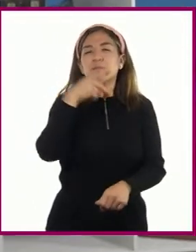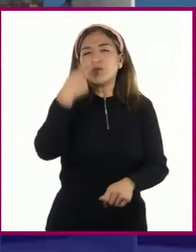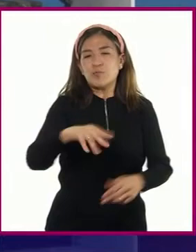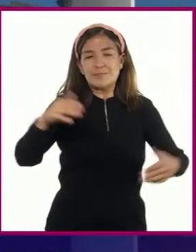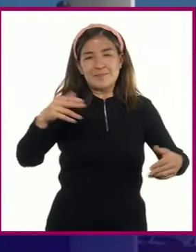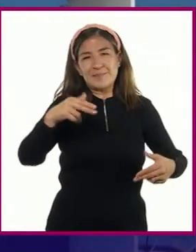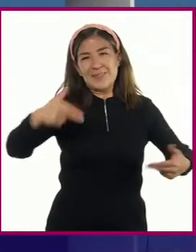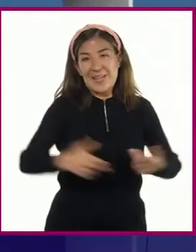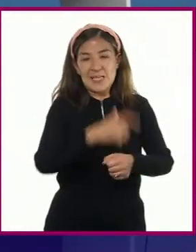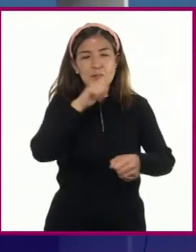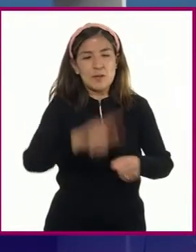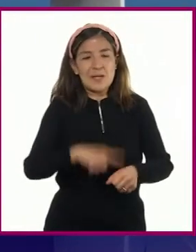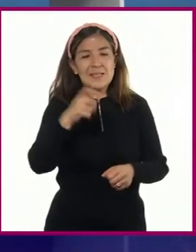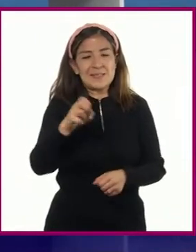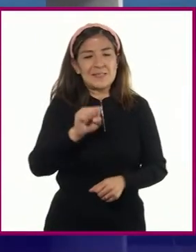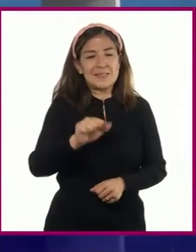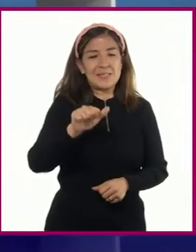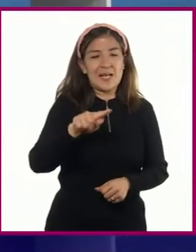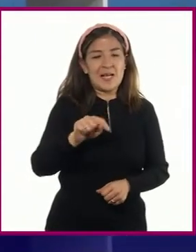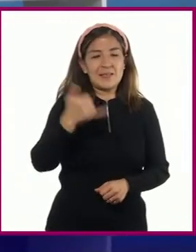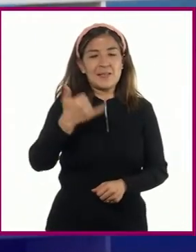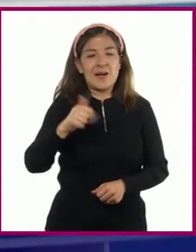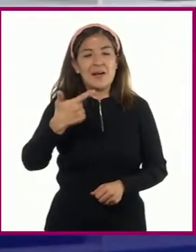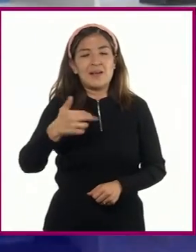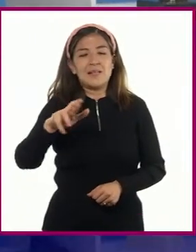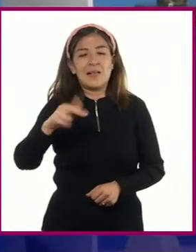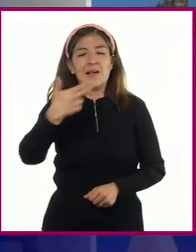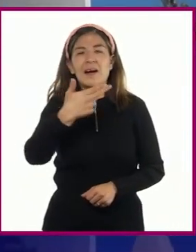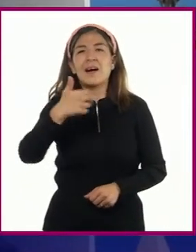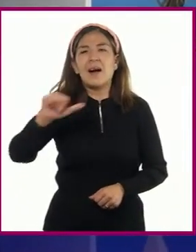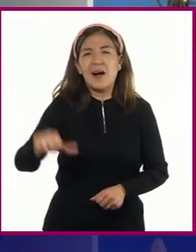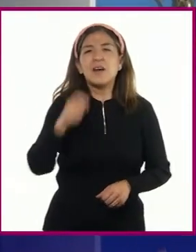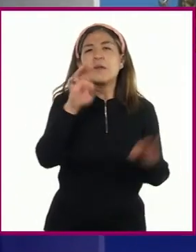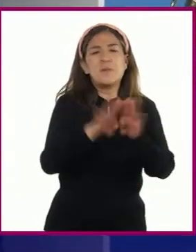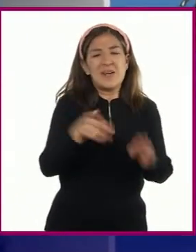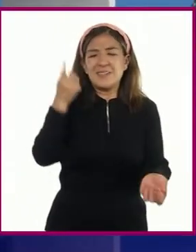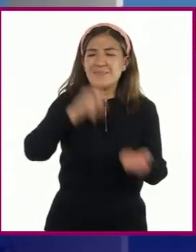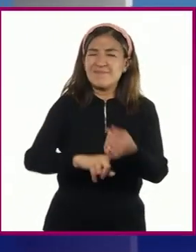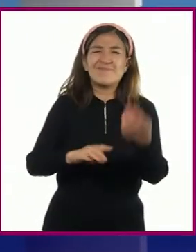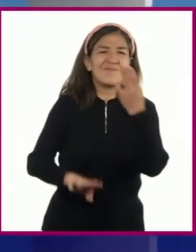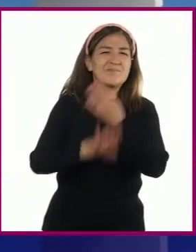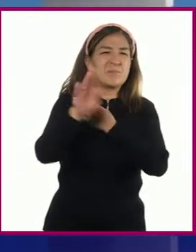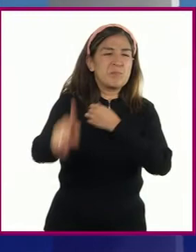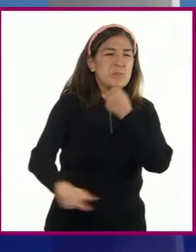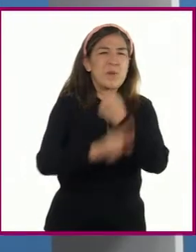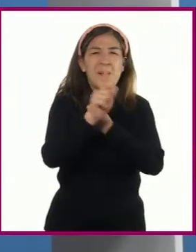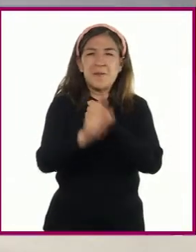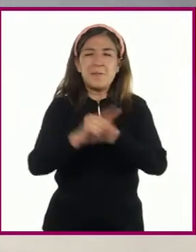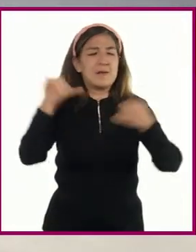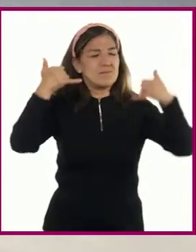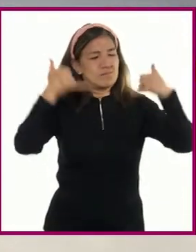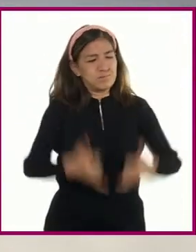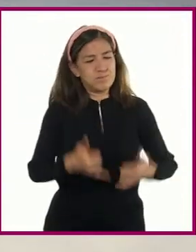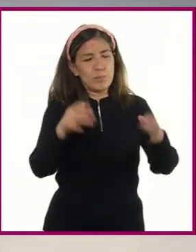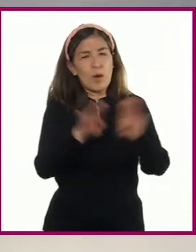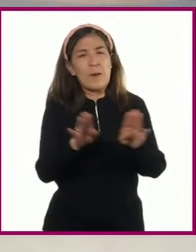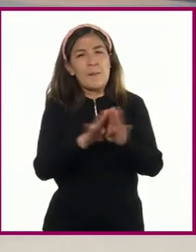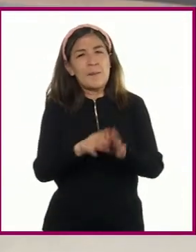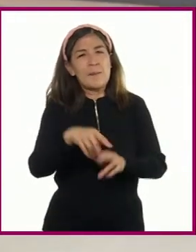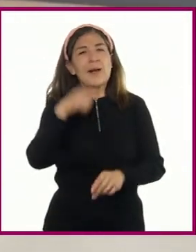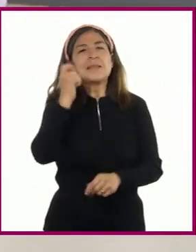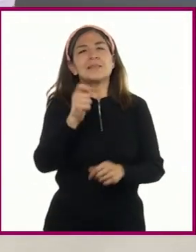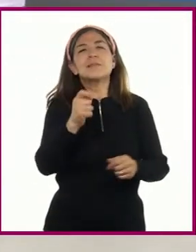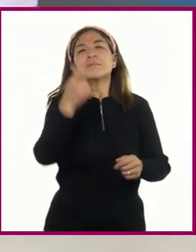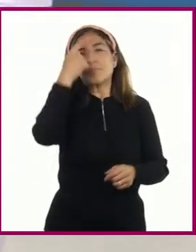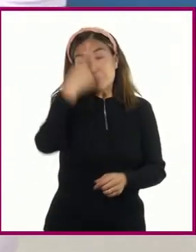práctica de Satyagraha, la resistencia a la tiranía a través de la desobediencia civil no violenta. Asimismo,